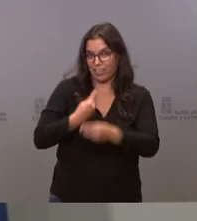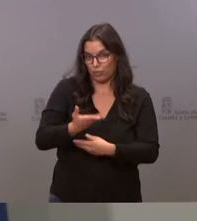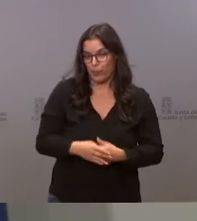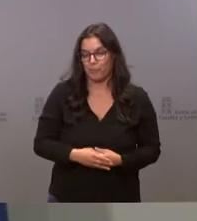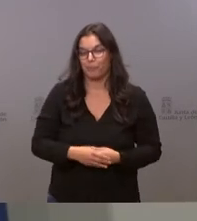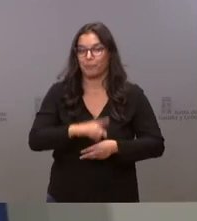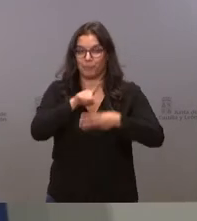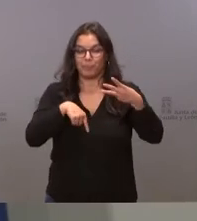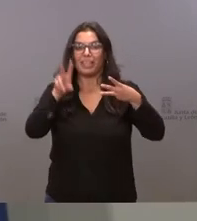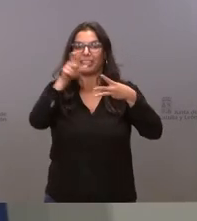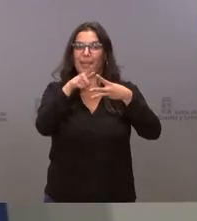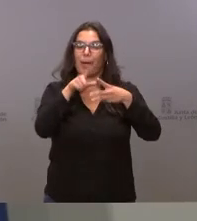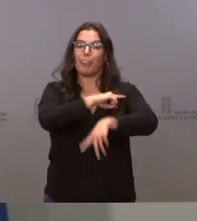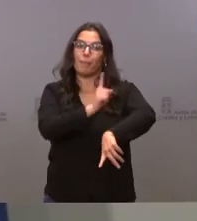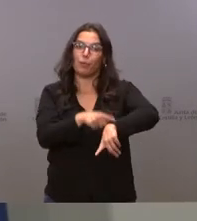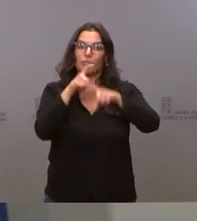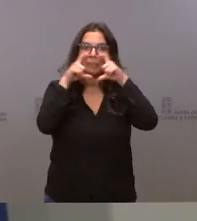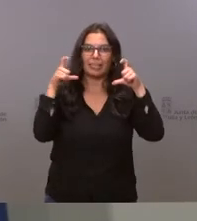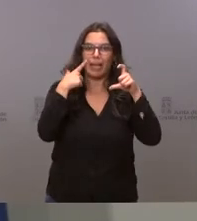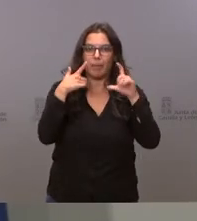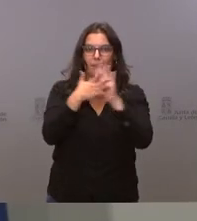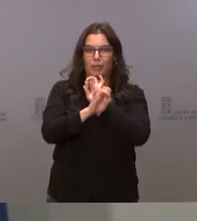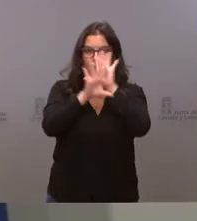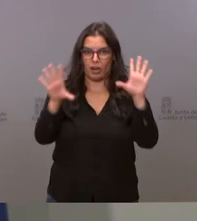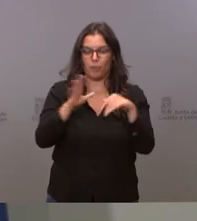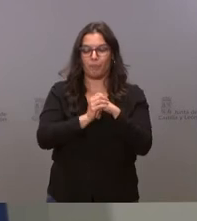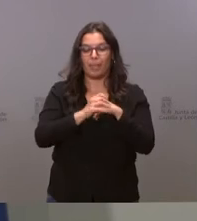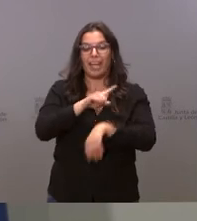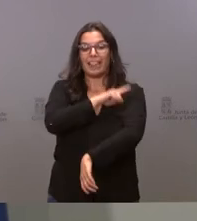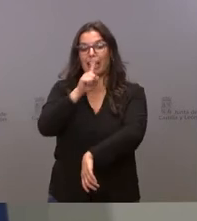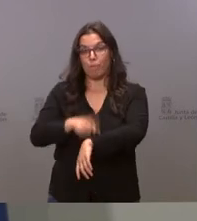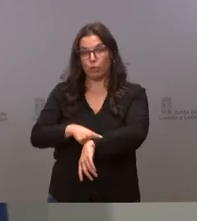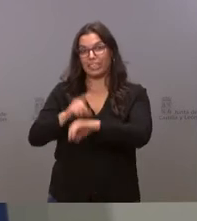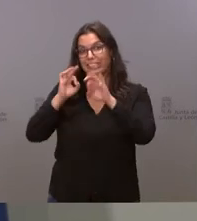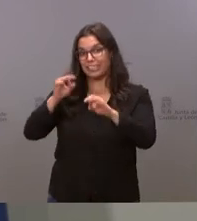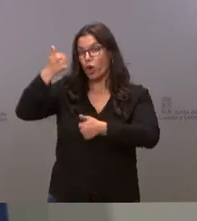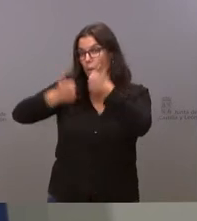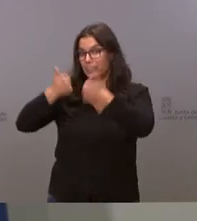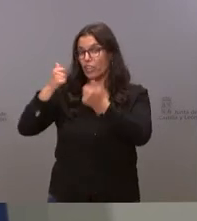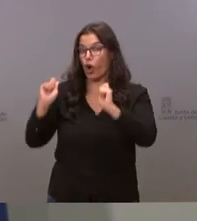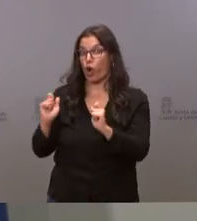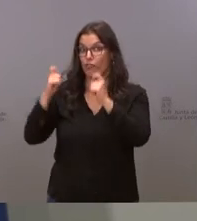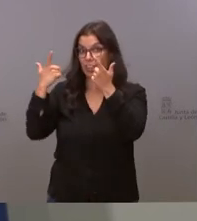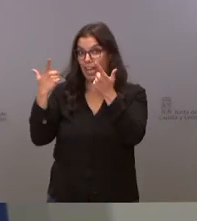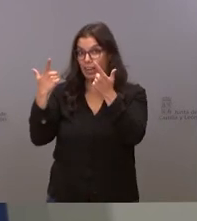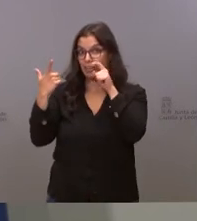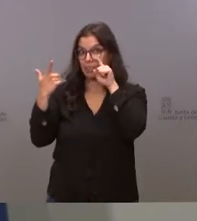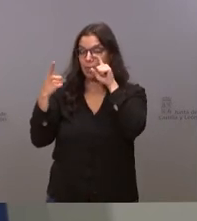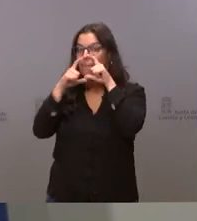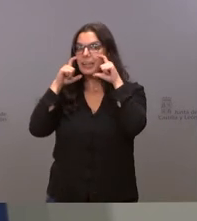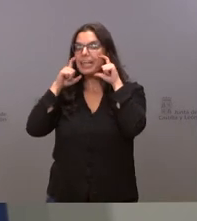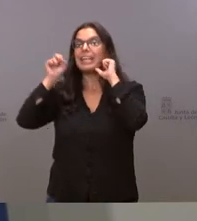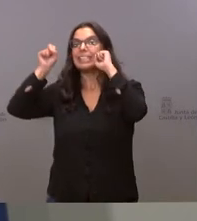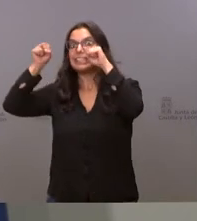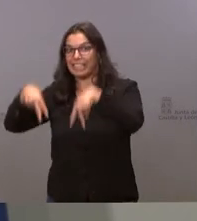asunto del deporte y la mascarilla para ver si queda claro todo el deporte de competición se puede hacer sin mascarilla